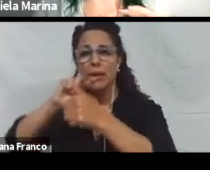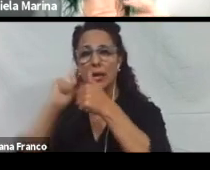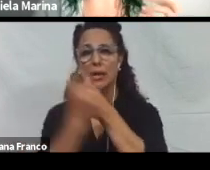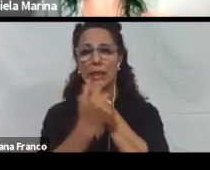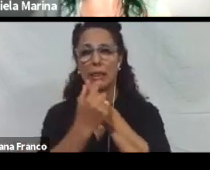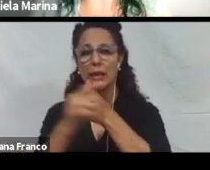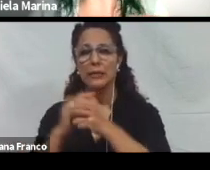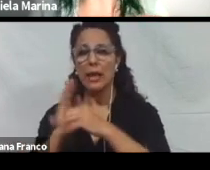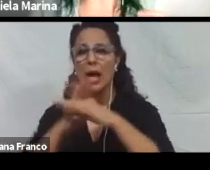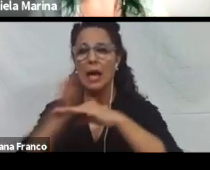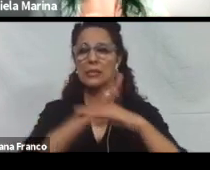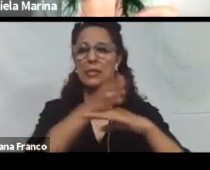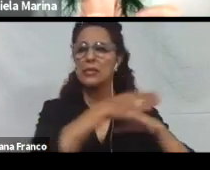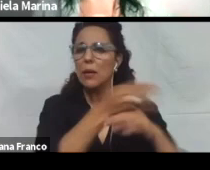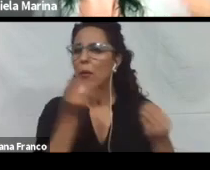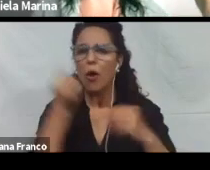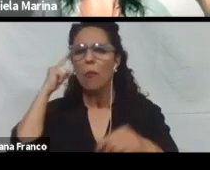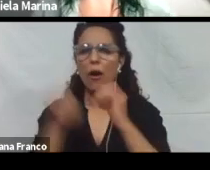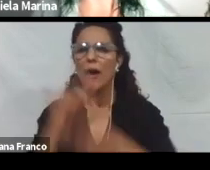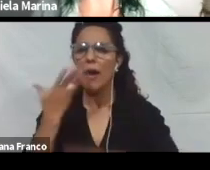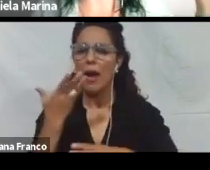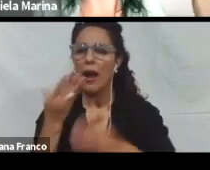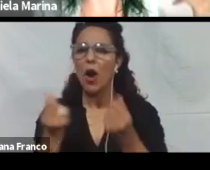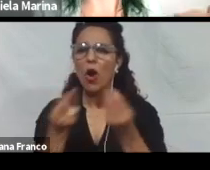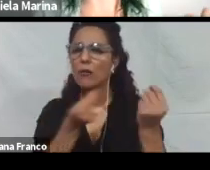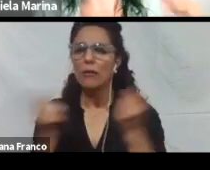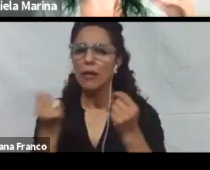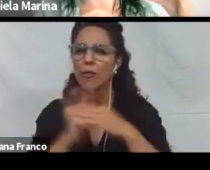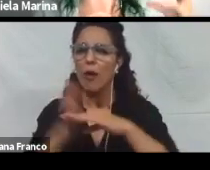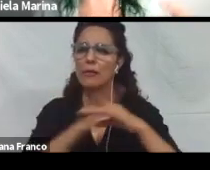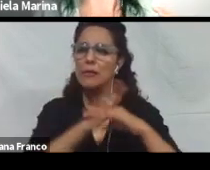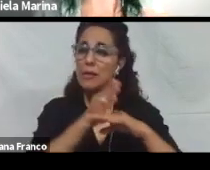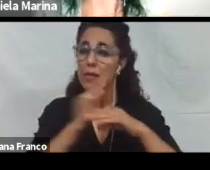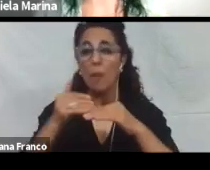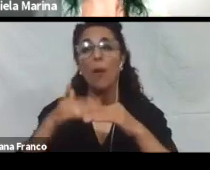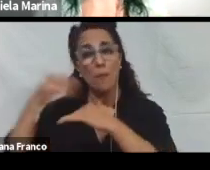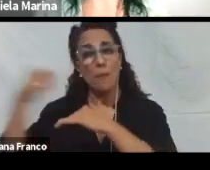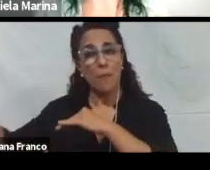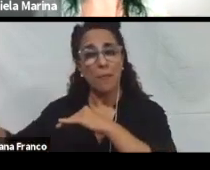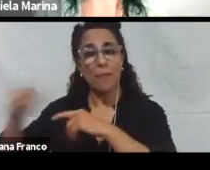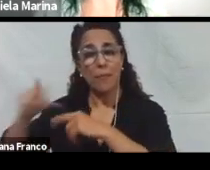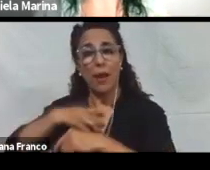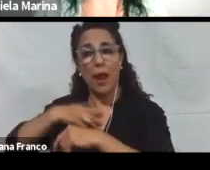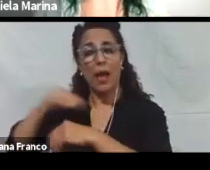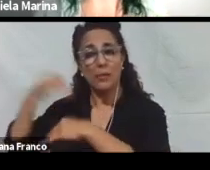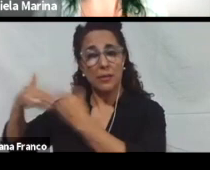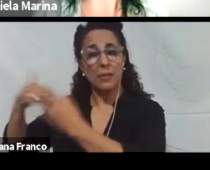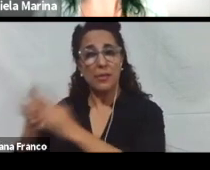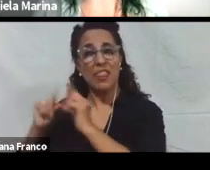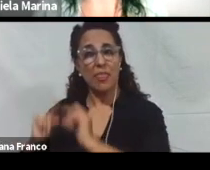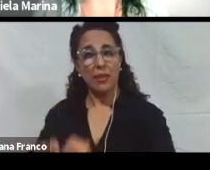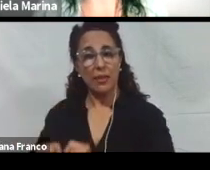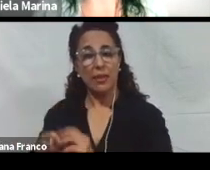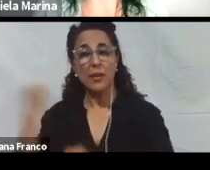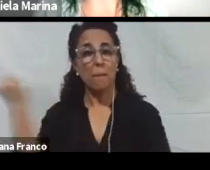Cómo crear contenido accesible, esto lo vamos a ver en las próximas clases, más en detalle. Pero bueno, es importante